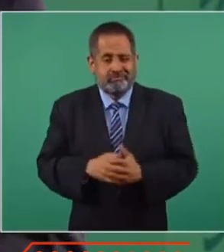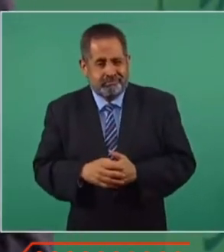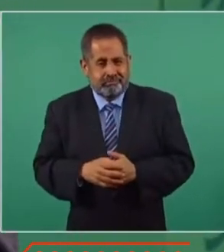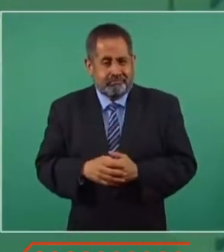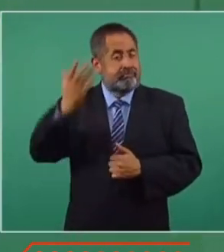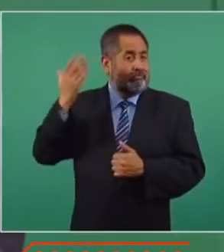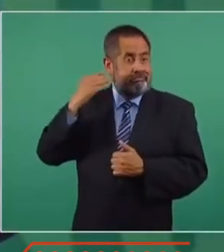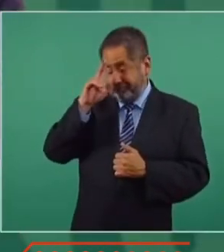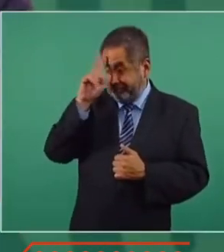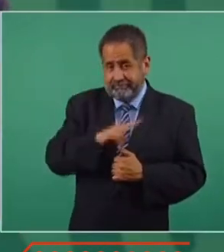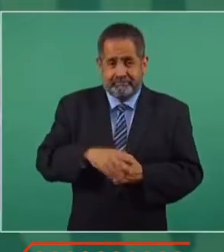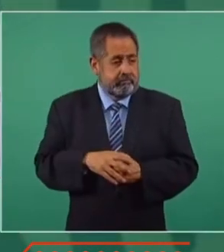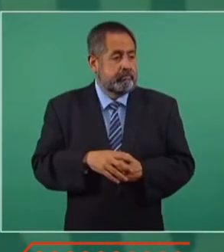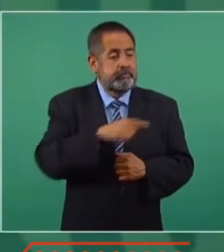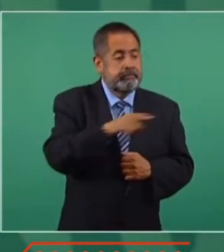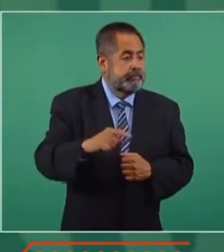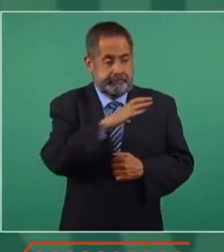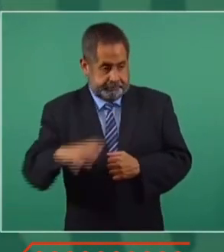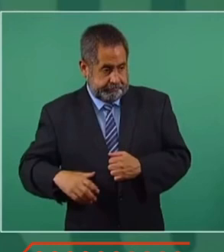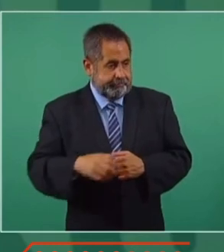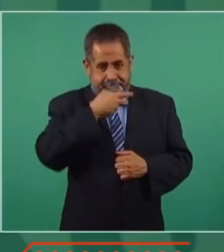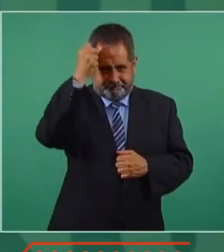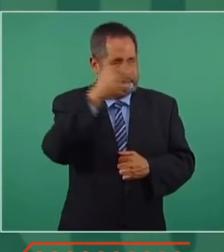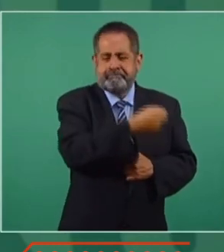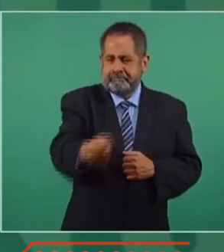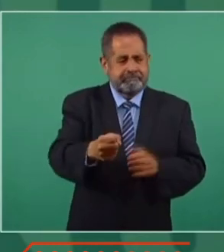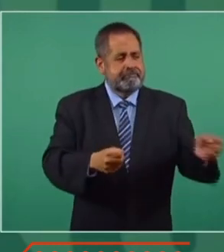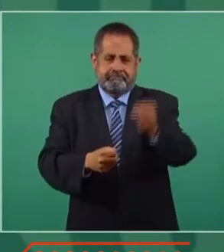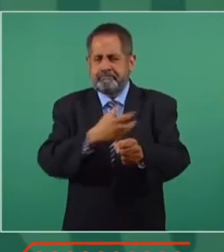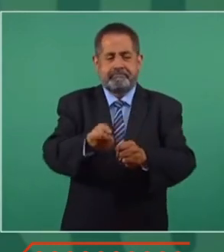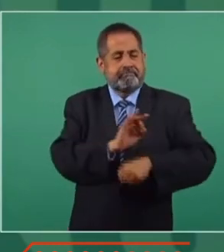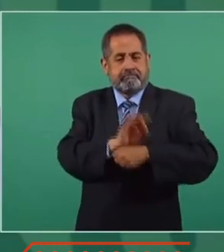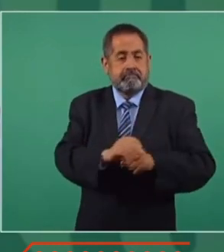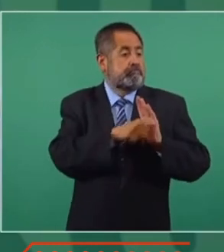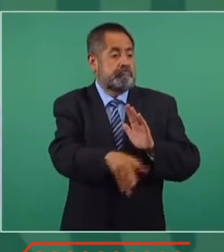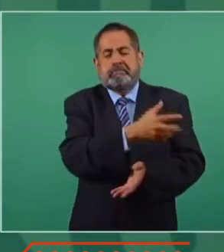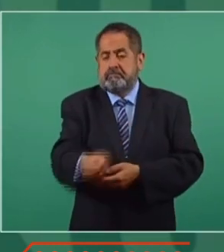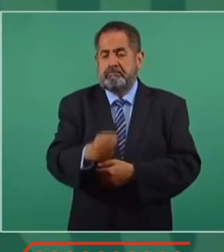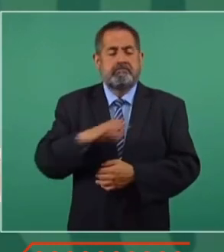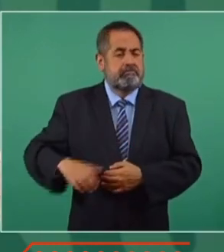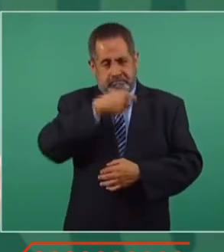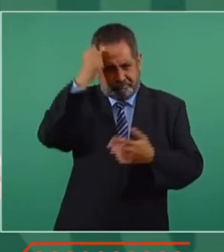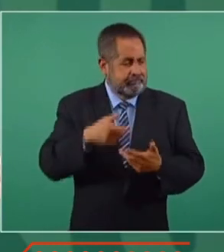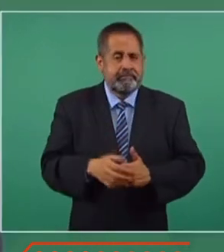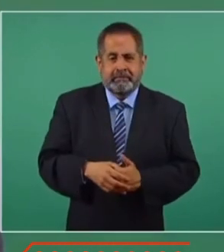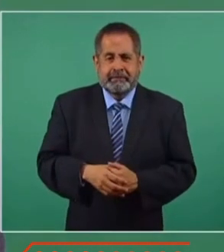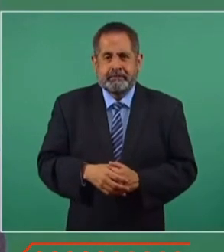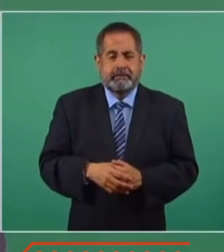extremo de imponer candidatos con la influencia de los medios de comunicación. Candidatos